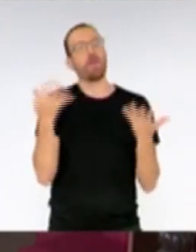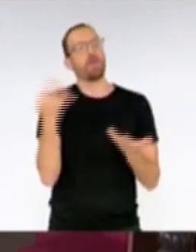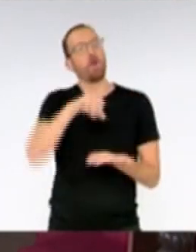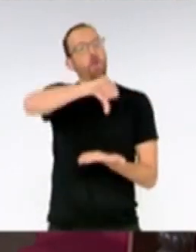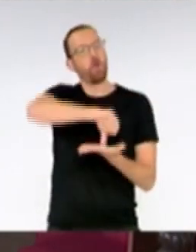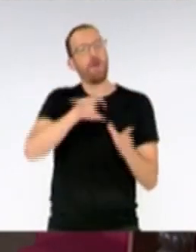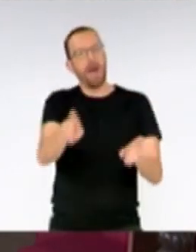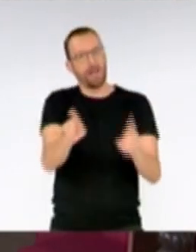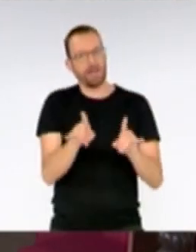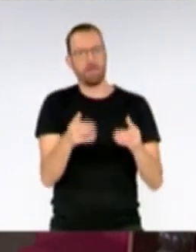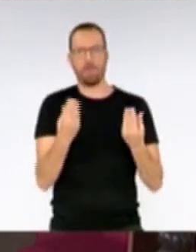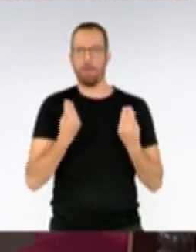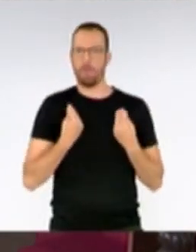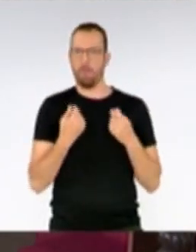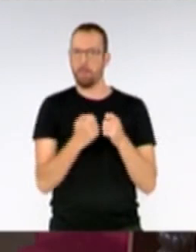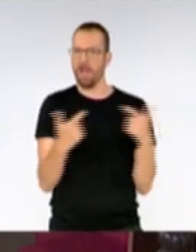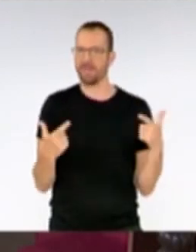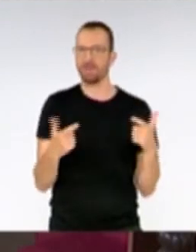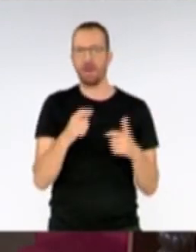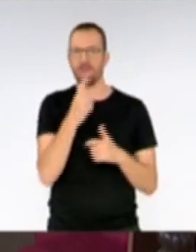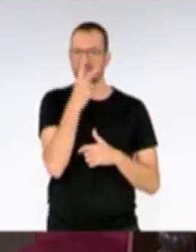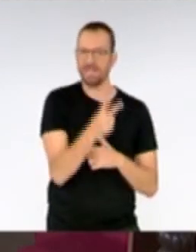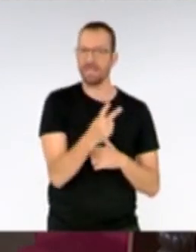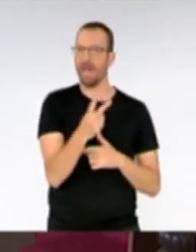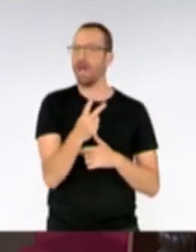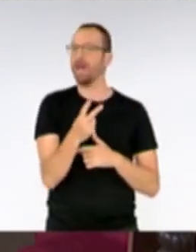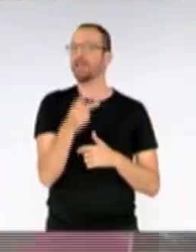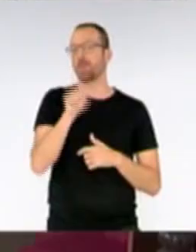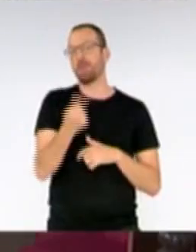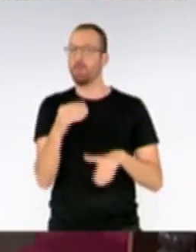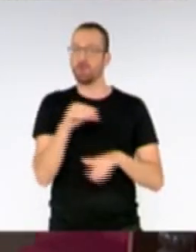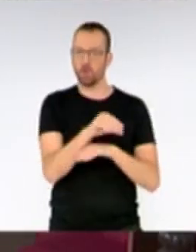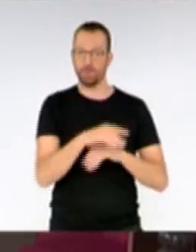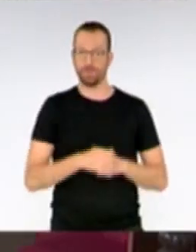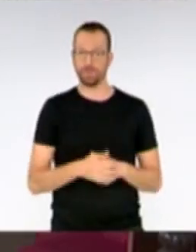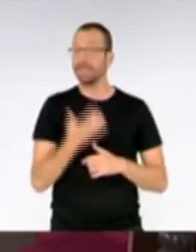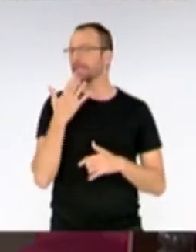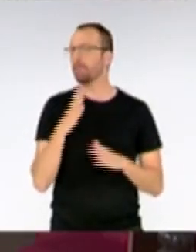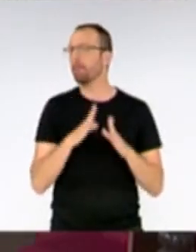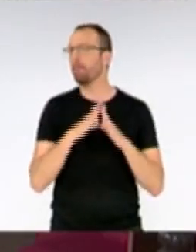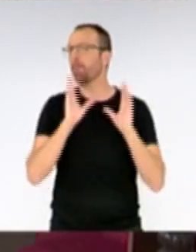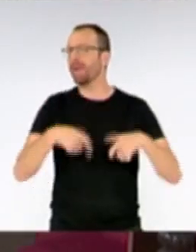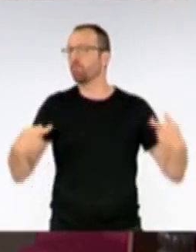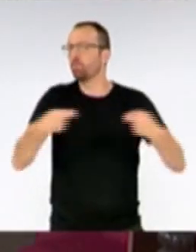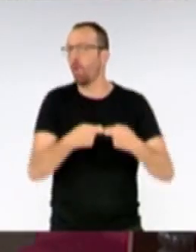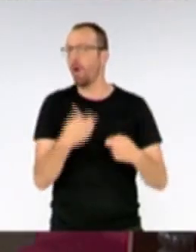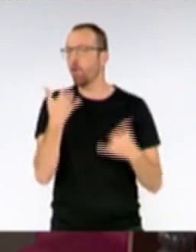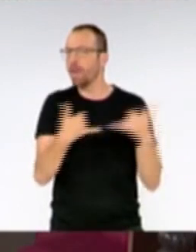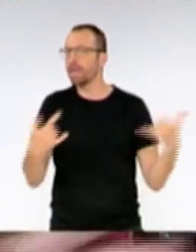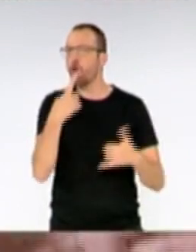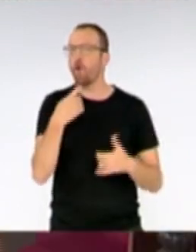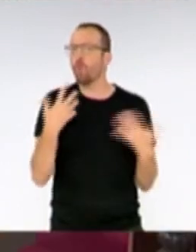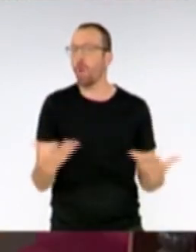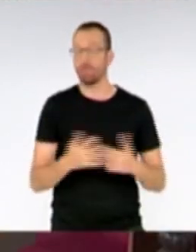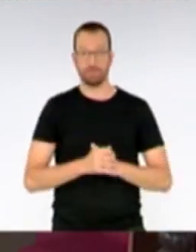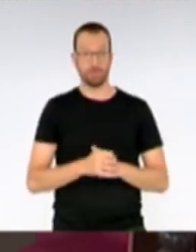atractiva para vivir, atractiva para venir a visitarla y atractiva para invertir. ¿Ante posibles pactos tiene alguna línea roja? El